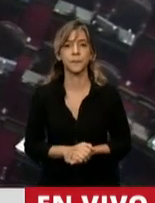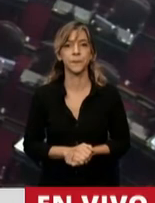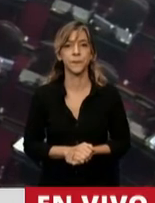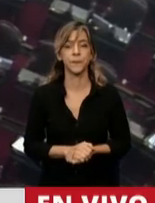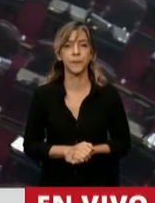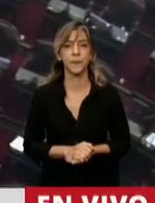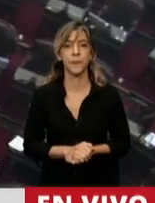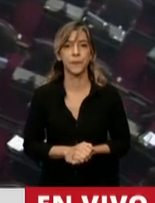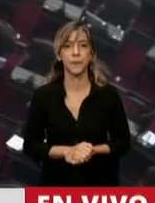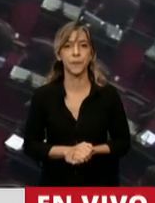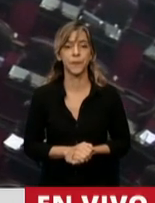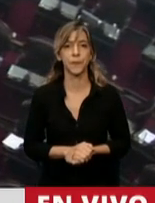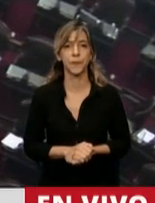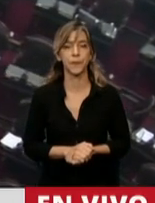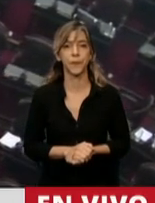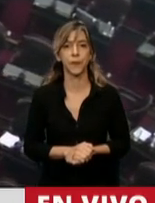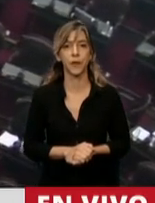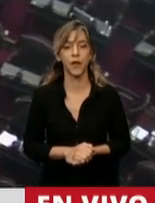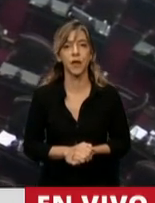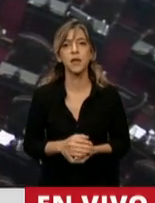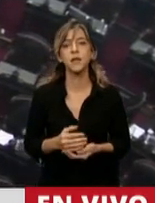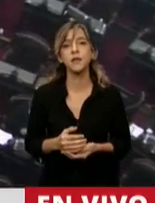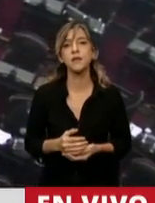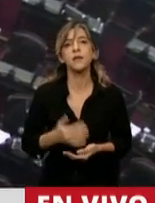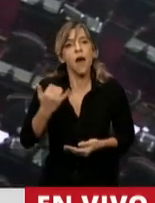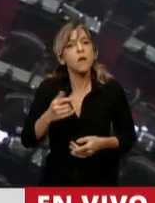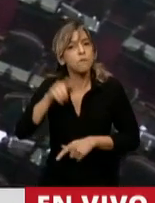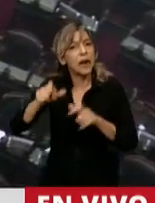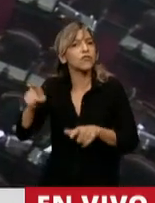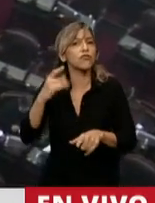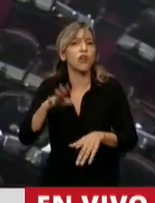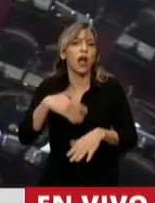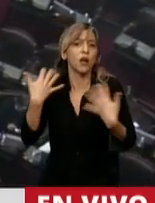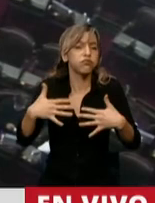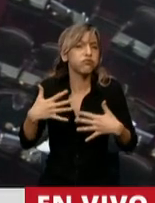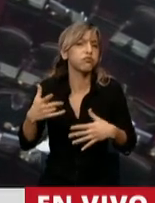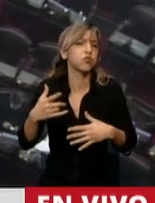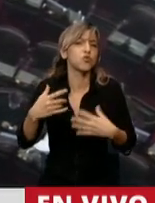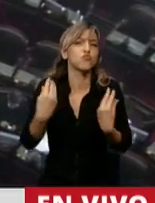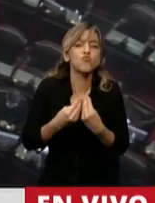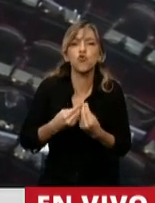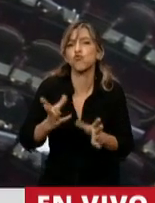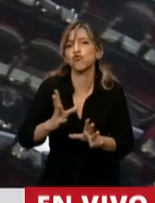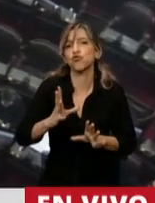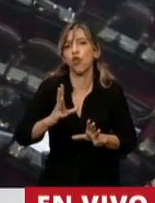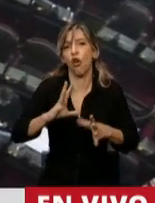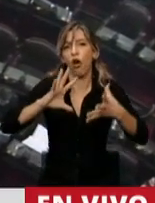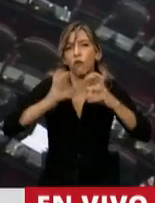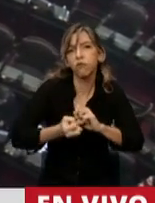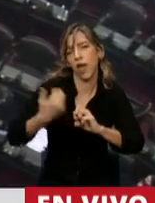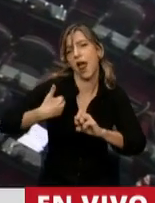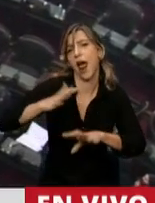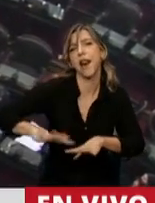...a persona que le hizo enorme daño al pueblo argentino y que ha dejado al pueblo argentino en bancarrota y tiene la caradurez de expresarse de manera